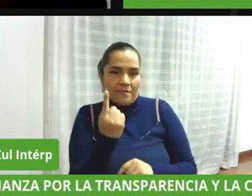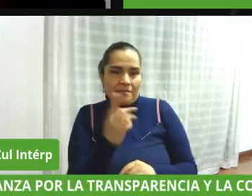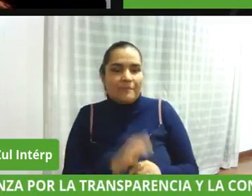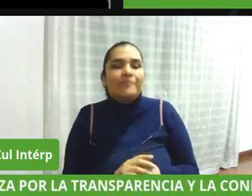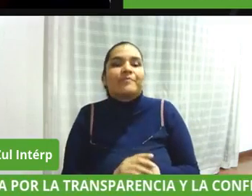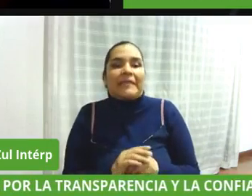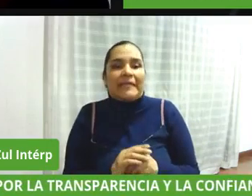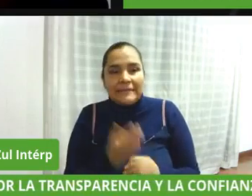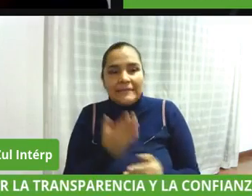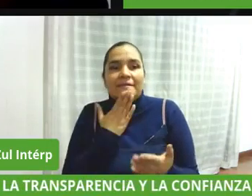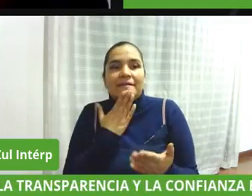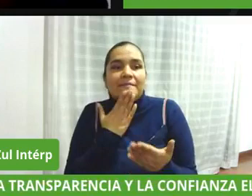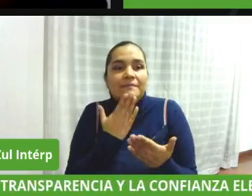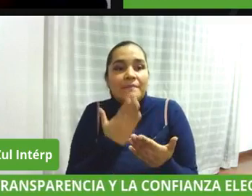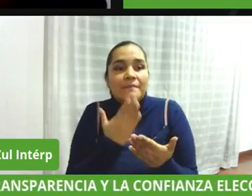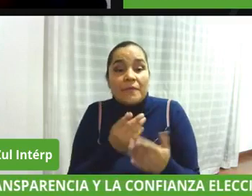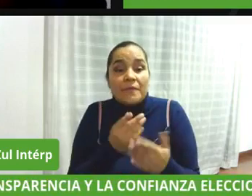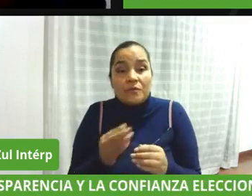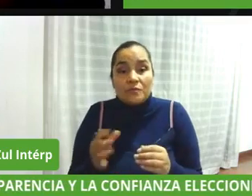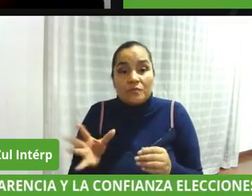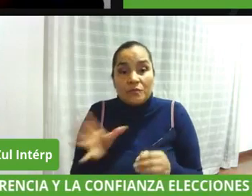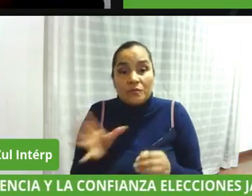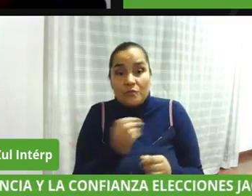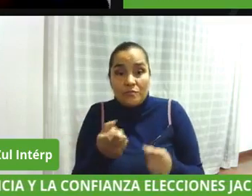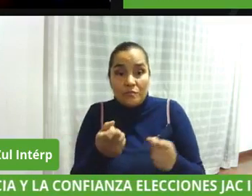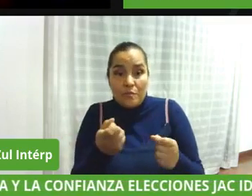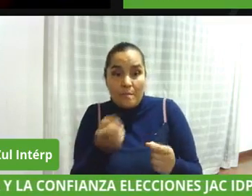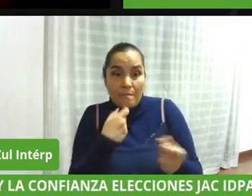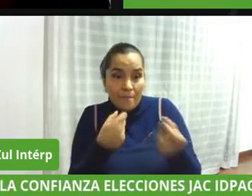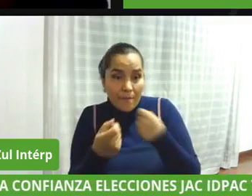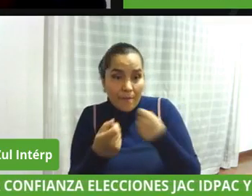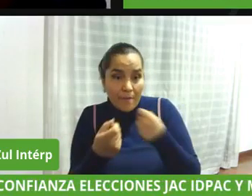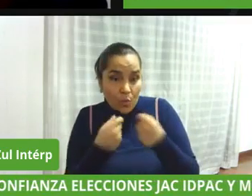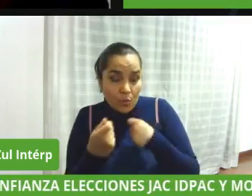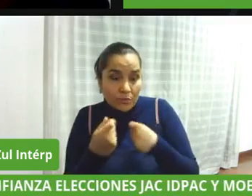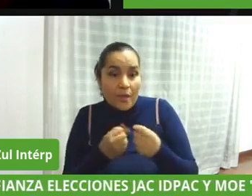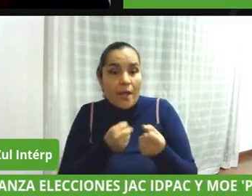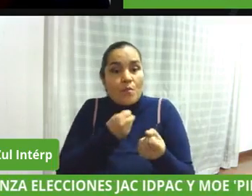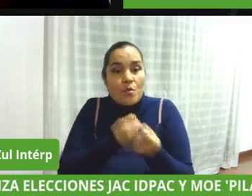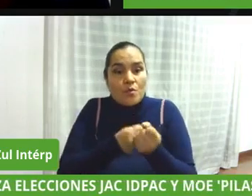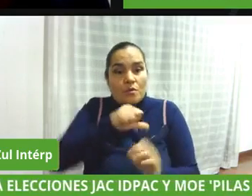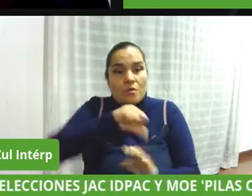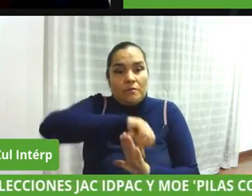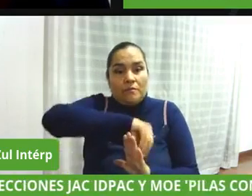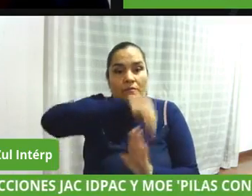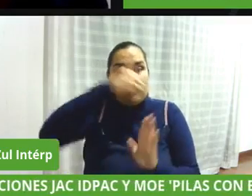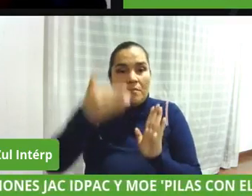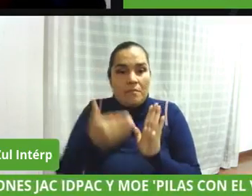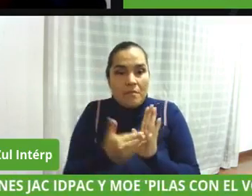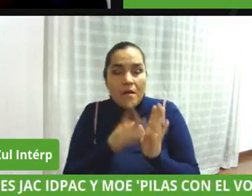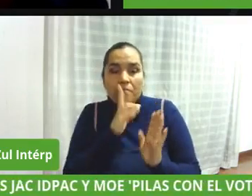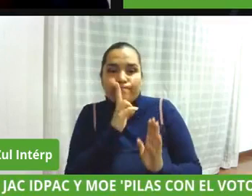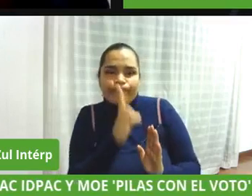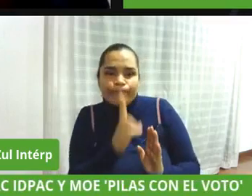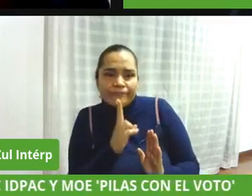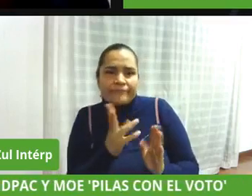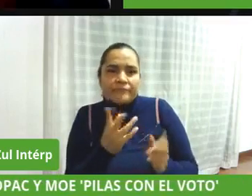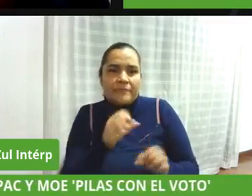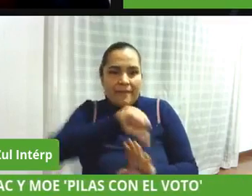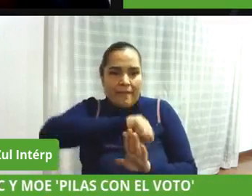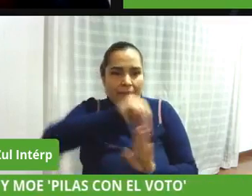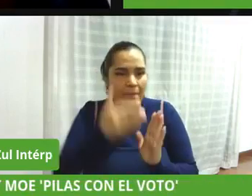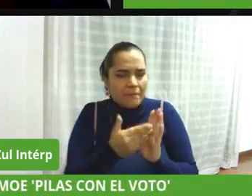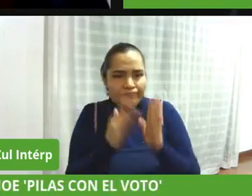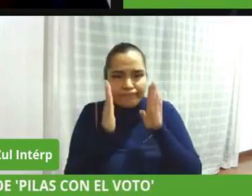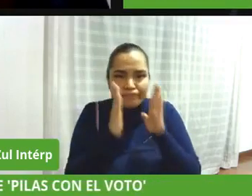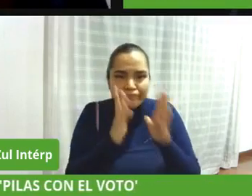preguntas ahí ya está el equipo de apoyo tanto de lidepac como el amor respondiendo todas las preguntas en el